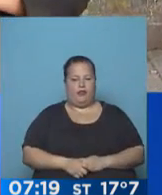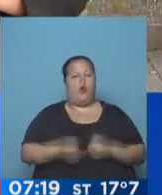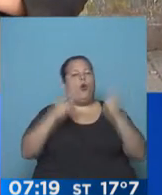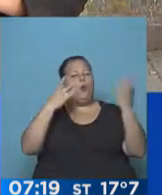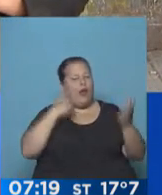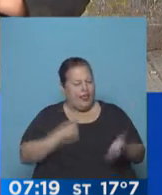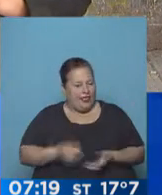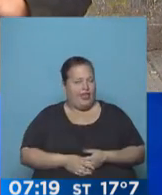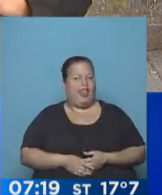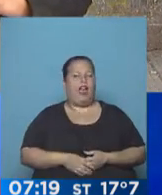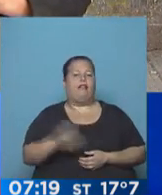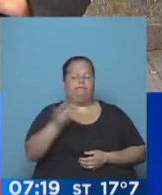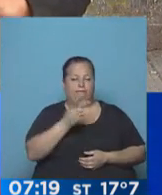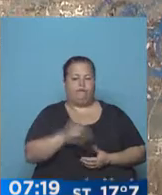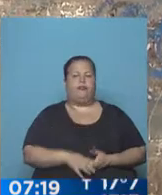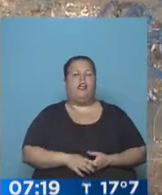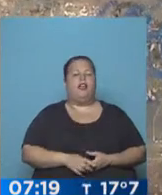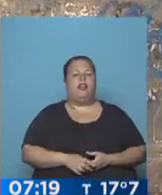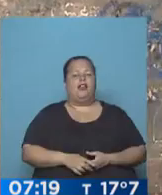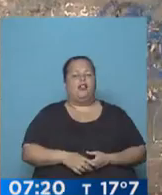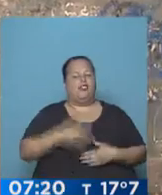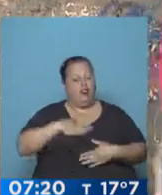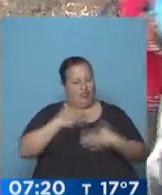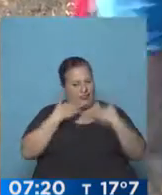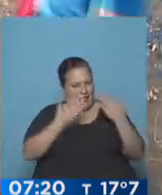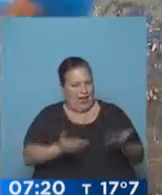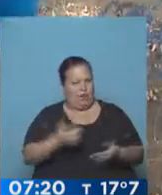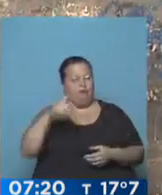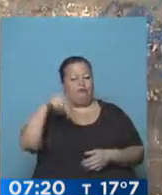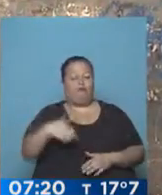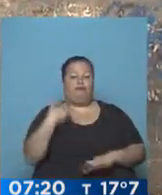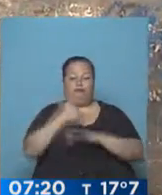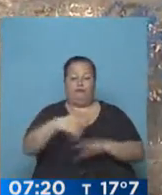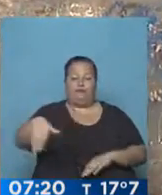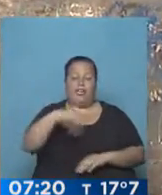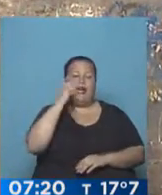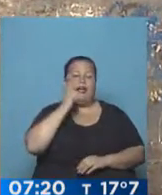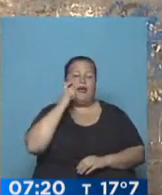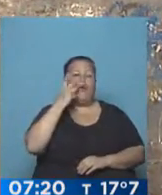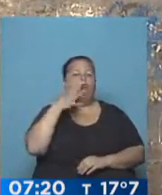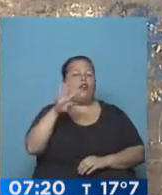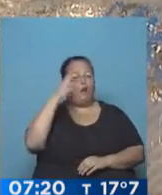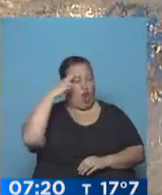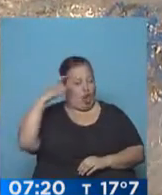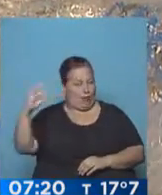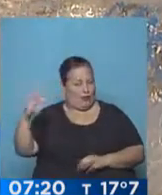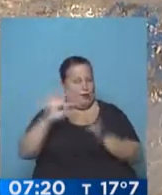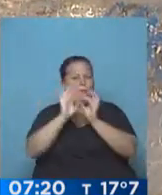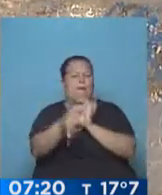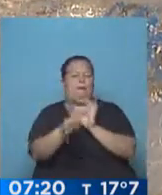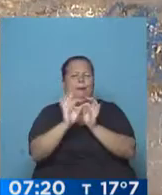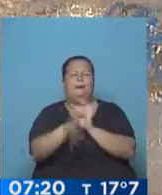Buen día chicos, soy Lourdes, Alejandro, el gusto en saludarlos. El cierto es que estamos aquí en la avenida Rivadavia, al 4900, cerca,